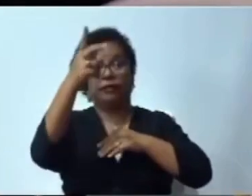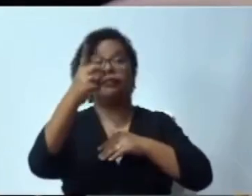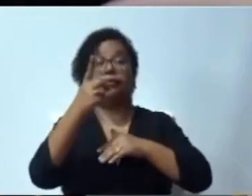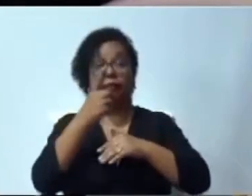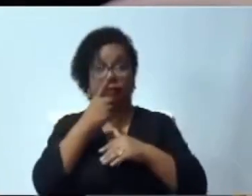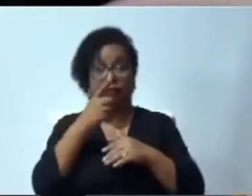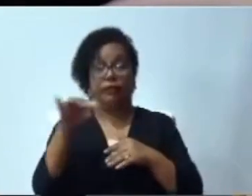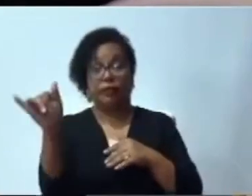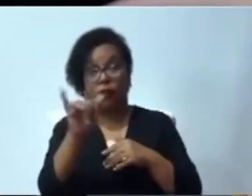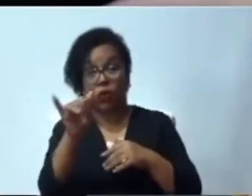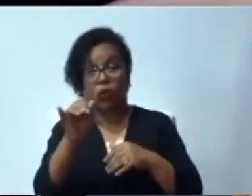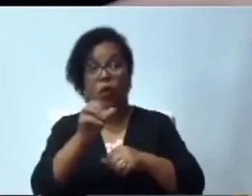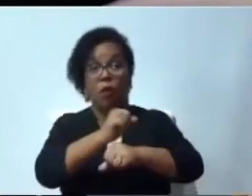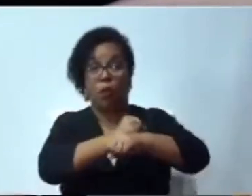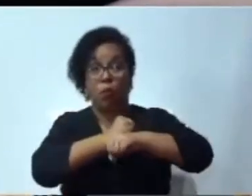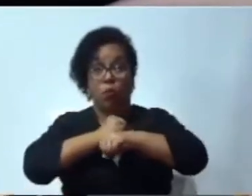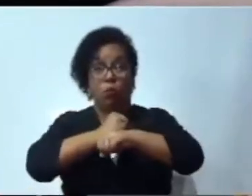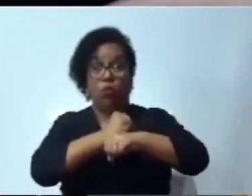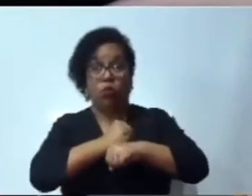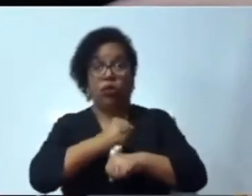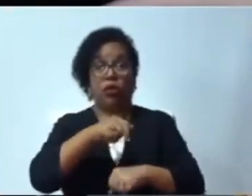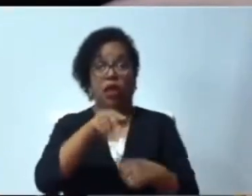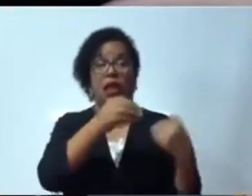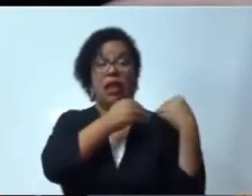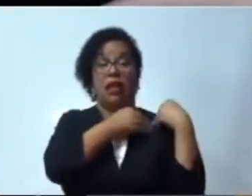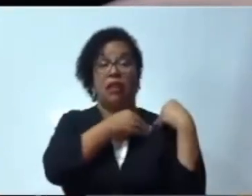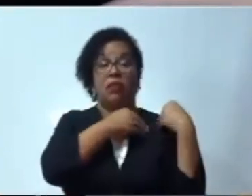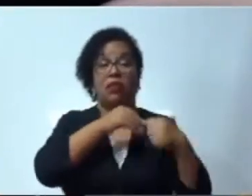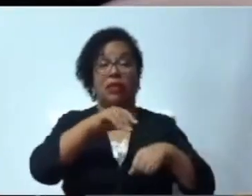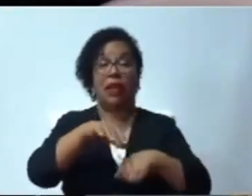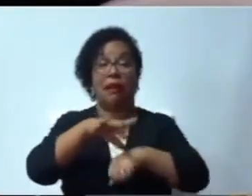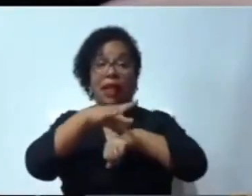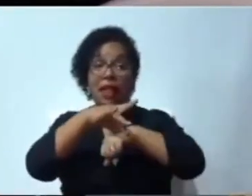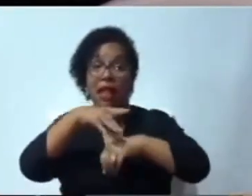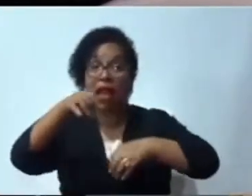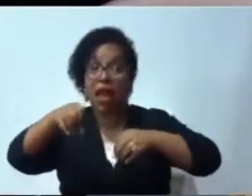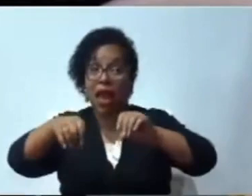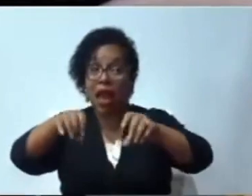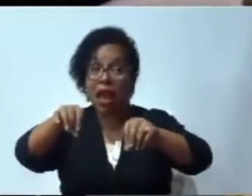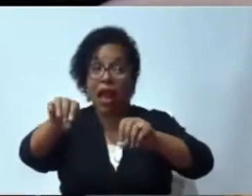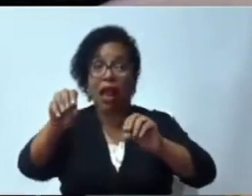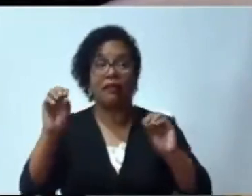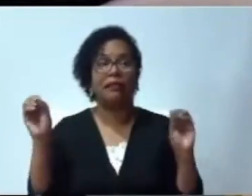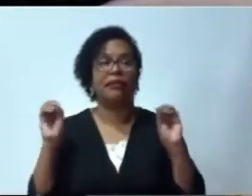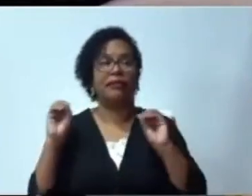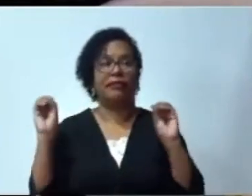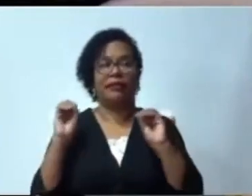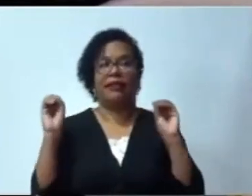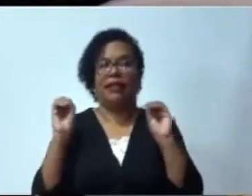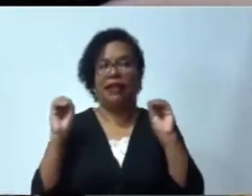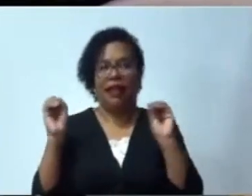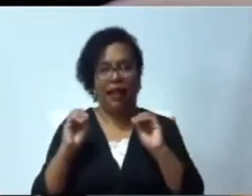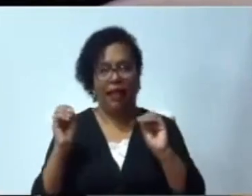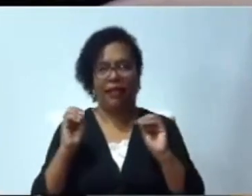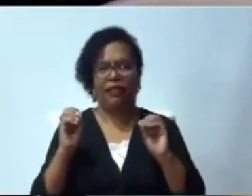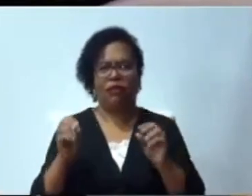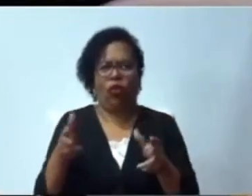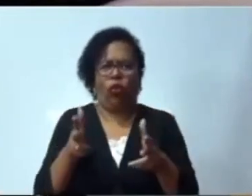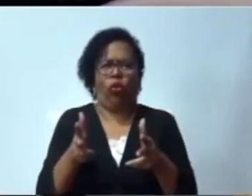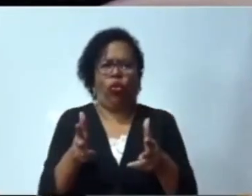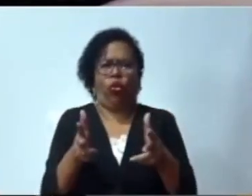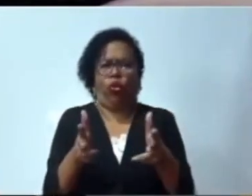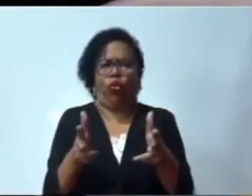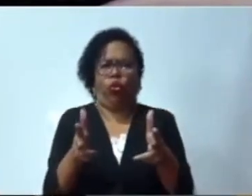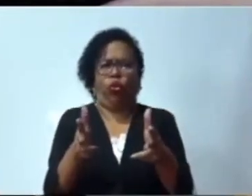agricultores, pregúntan a los arroceros y a vacateros, no ha cumplido tampoco con la resolución del tránsito de Santo Domingo, no ha